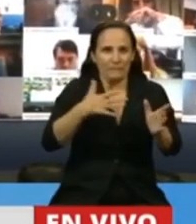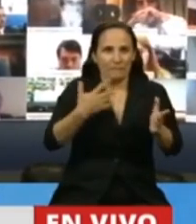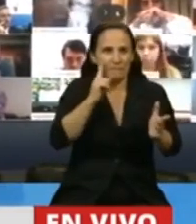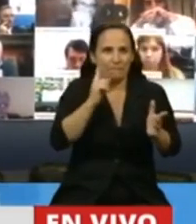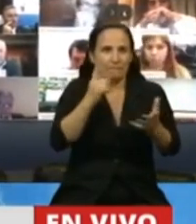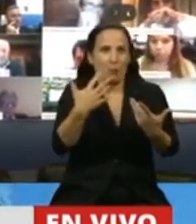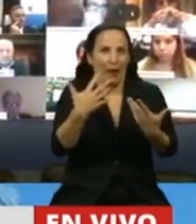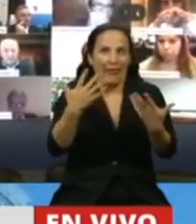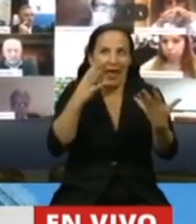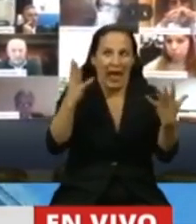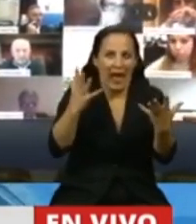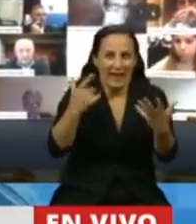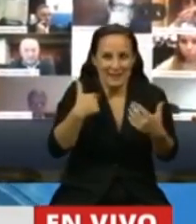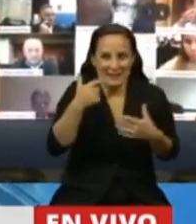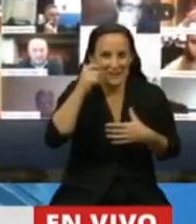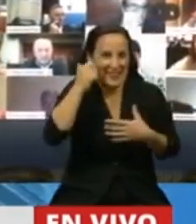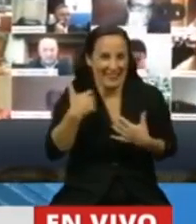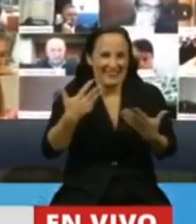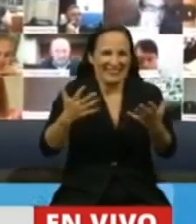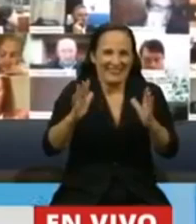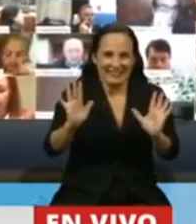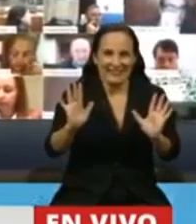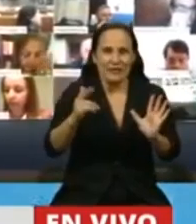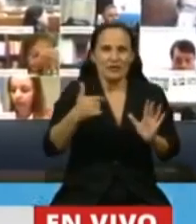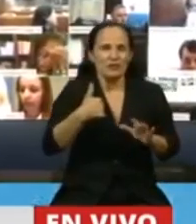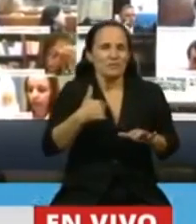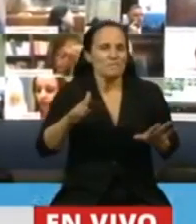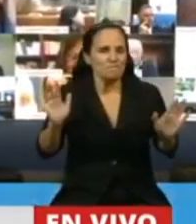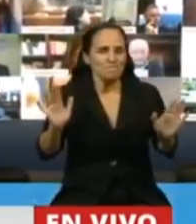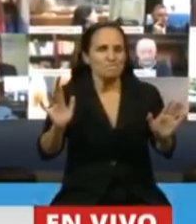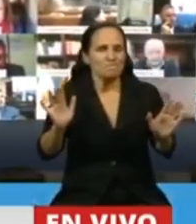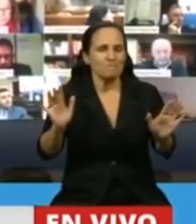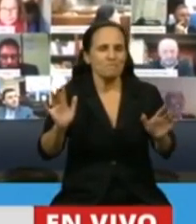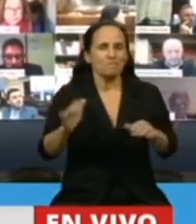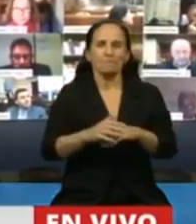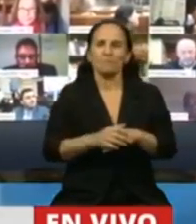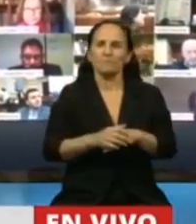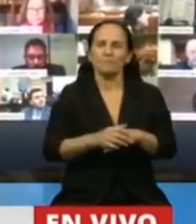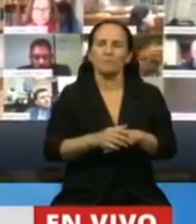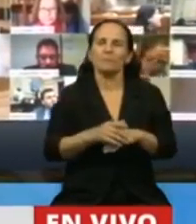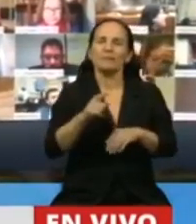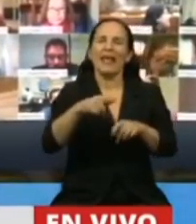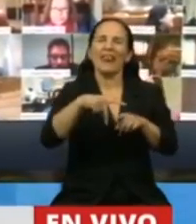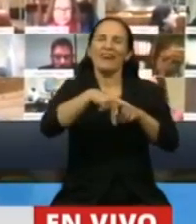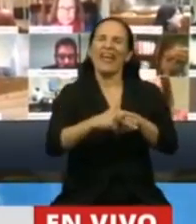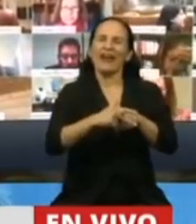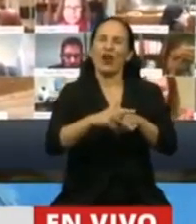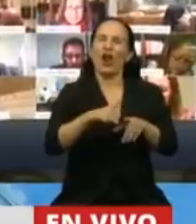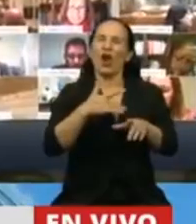Y quizás por la misma razón no es alguien que tiene una afinidad con la tecnología